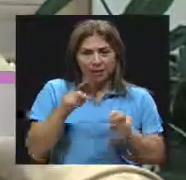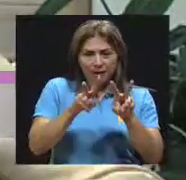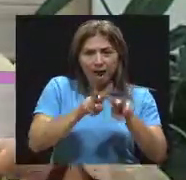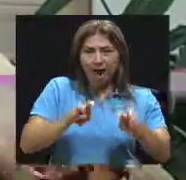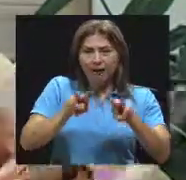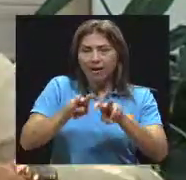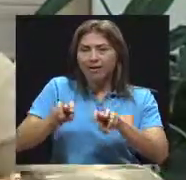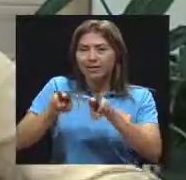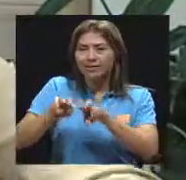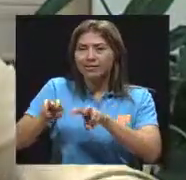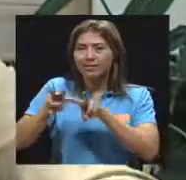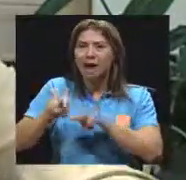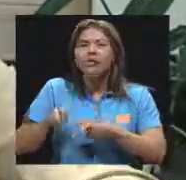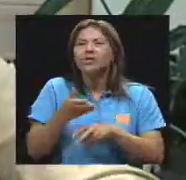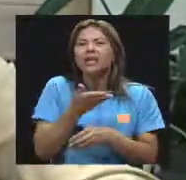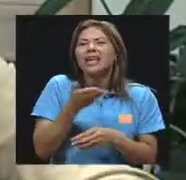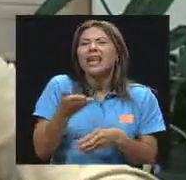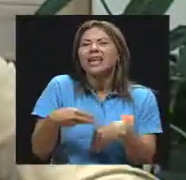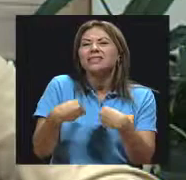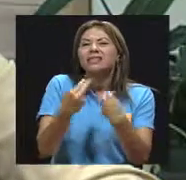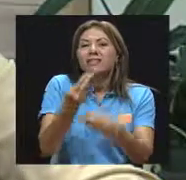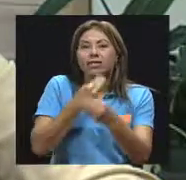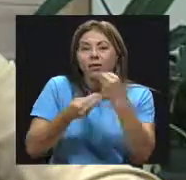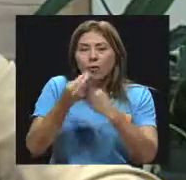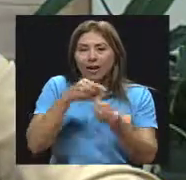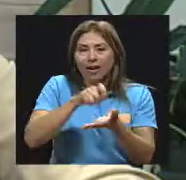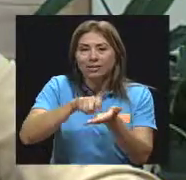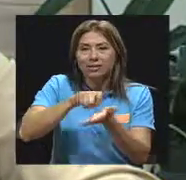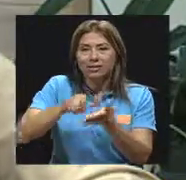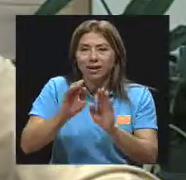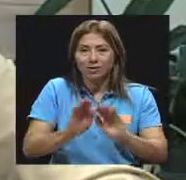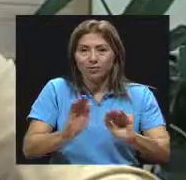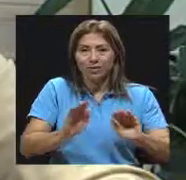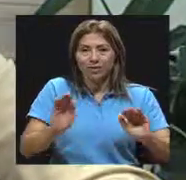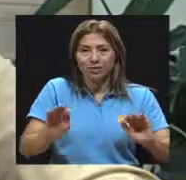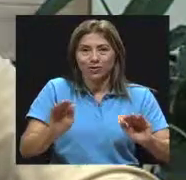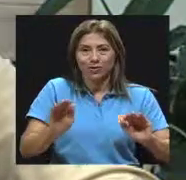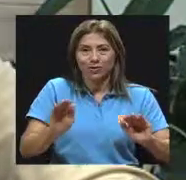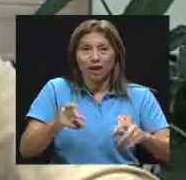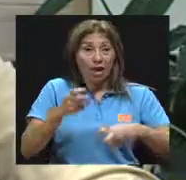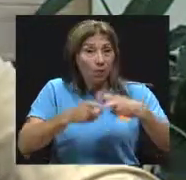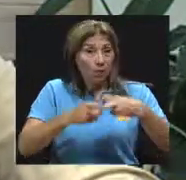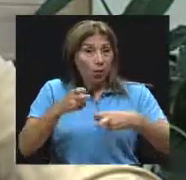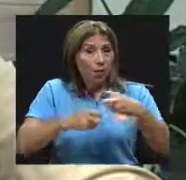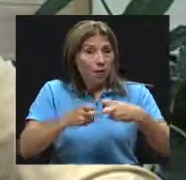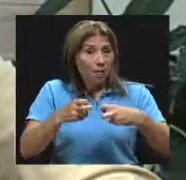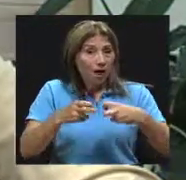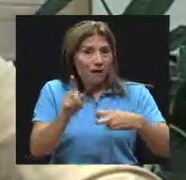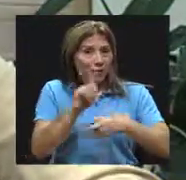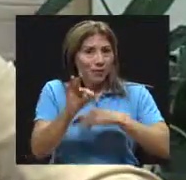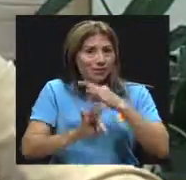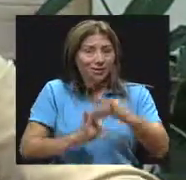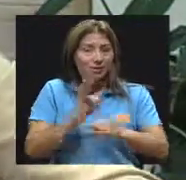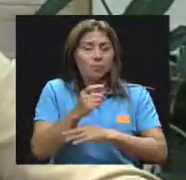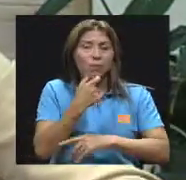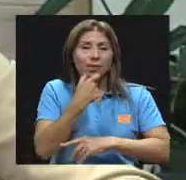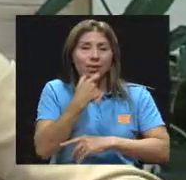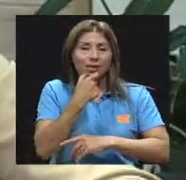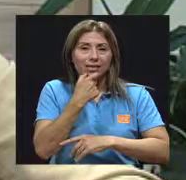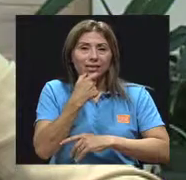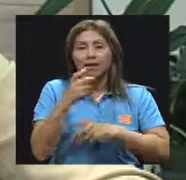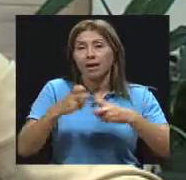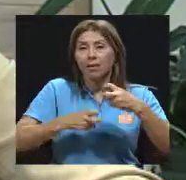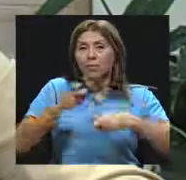ciertos centros infantiles, que el problema no radica a veces en el tipo de galleta. Radica en el que el padre de